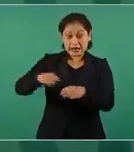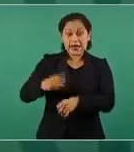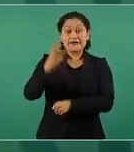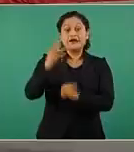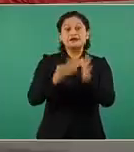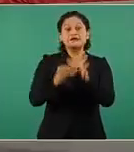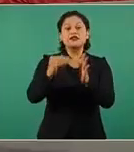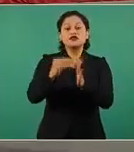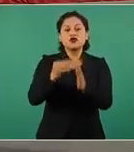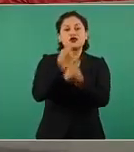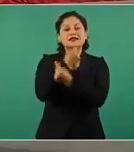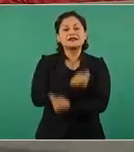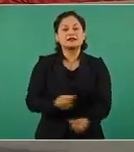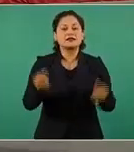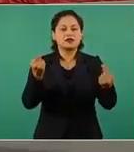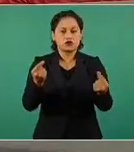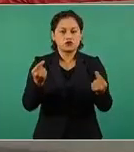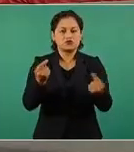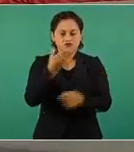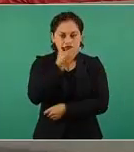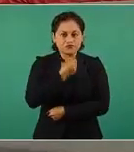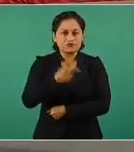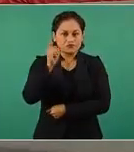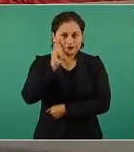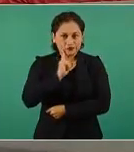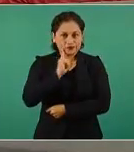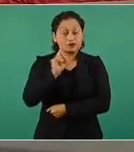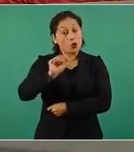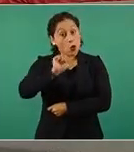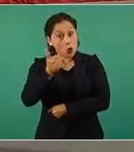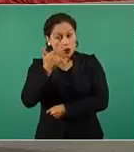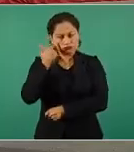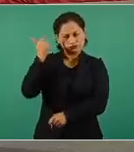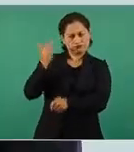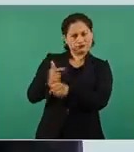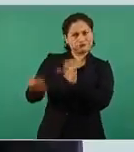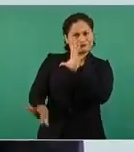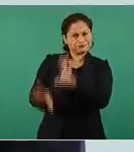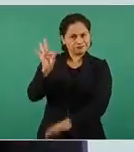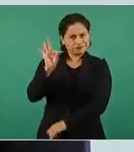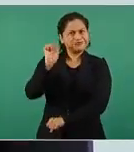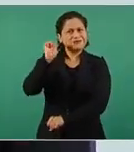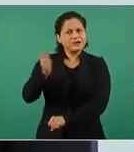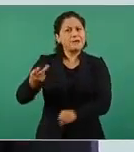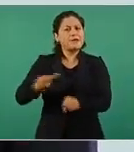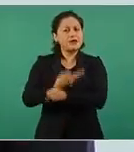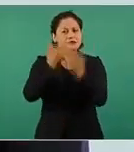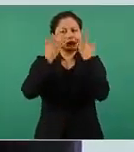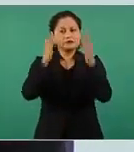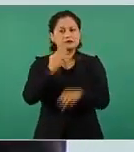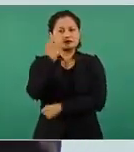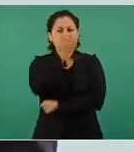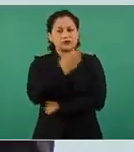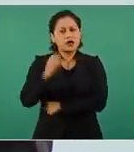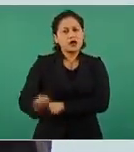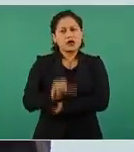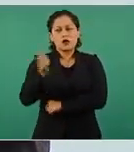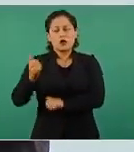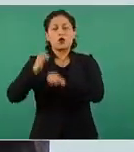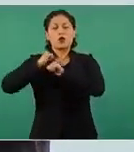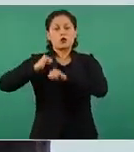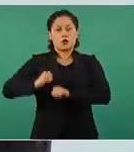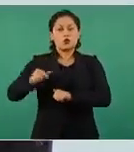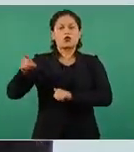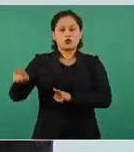segundo indicador que es consistente en este incremento en la deserción escolar son los datos del Sistema de Estadísticas Continuas de la